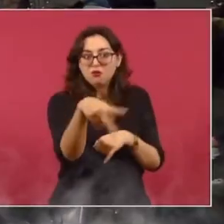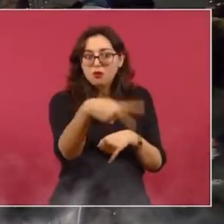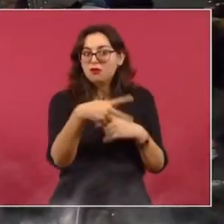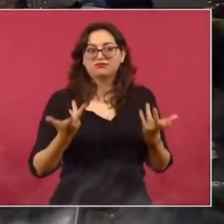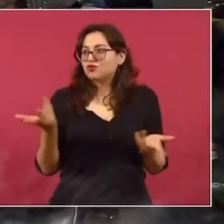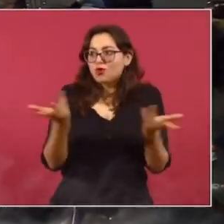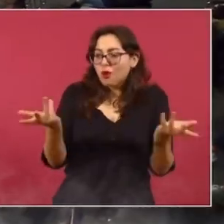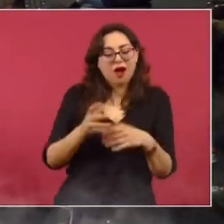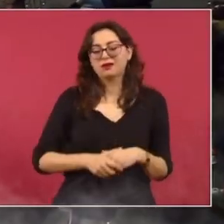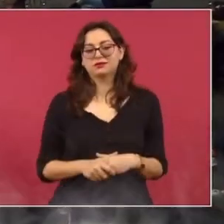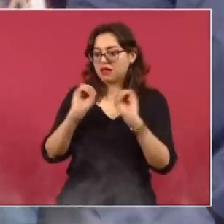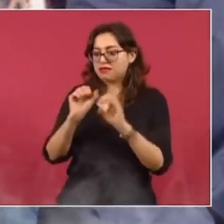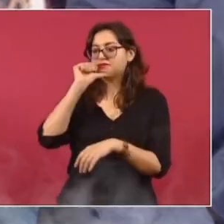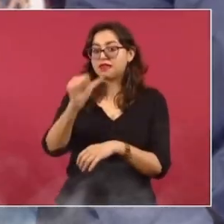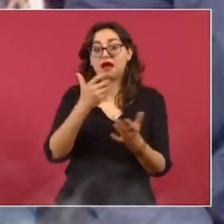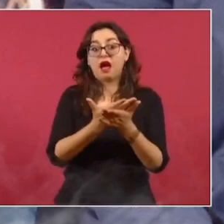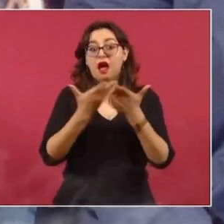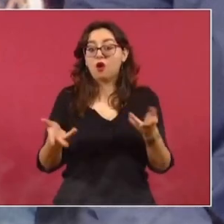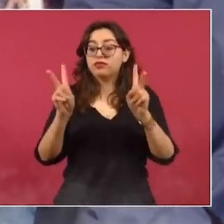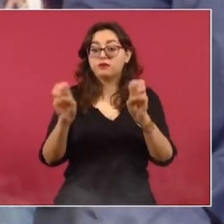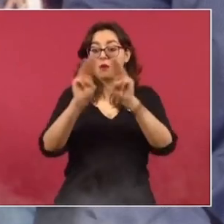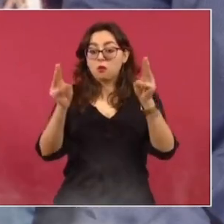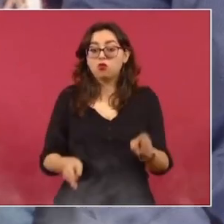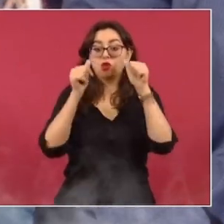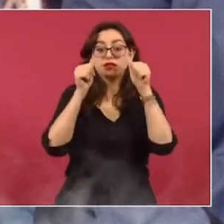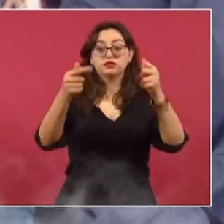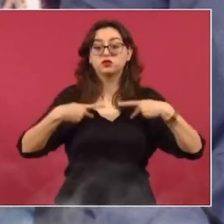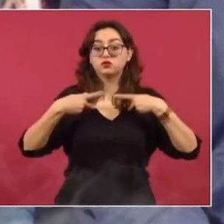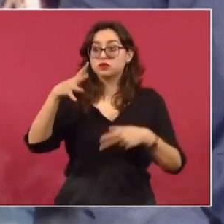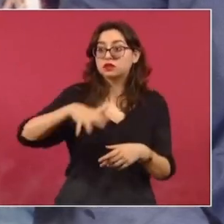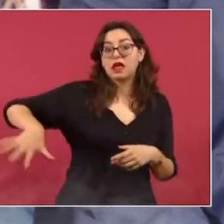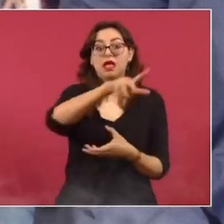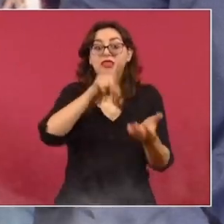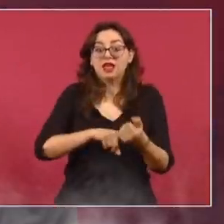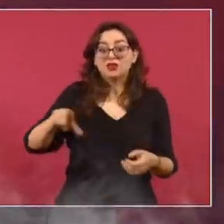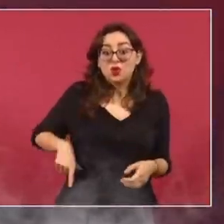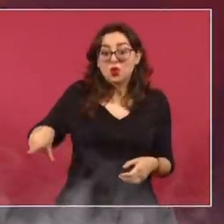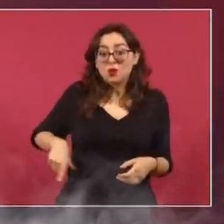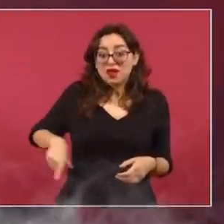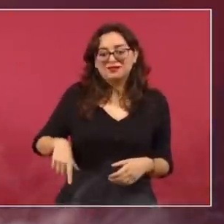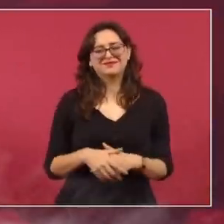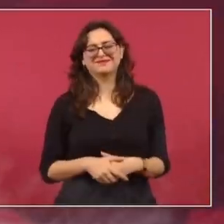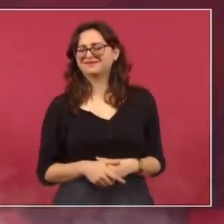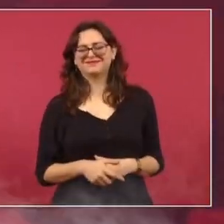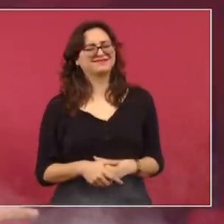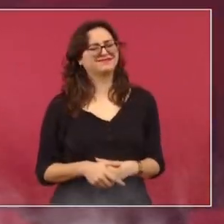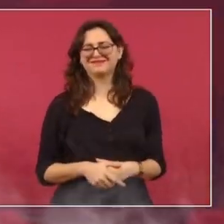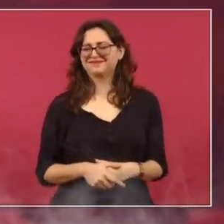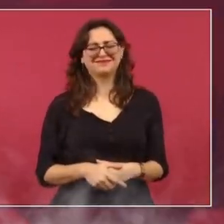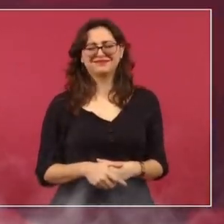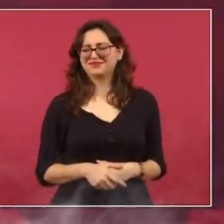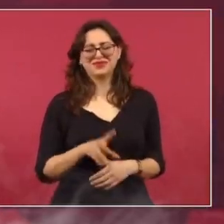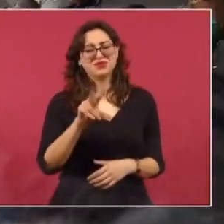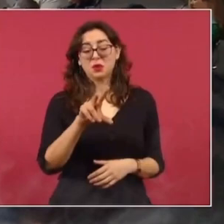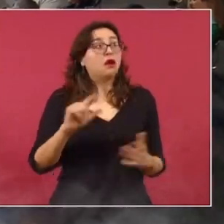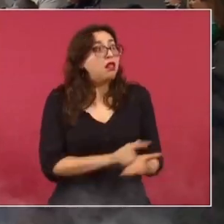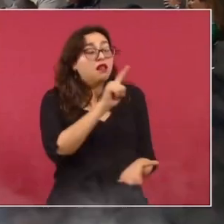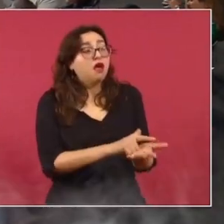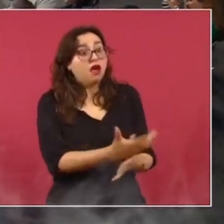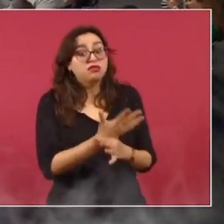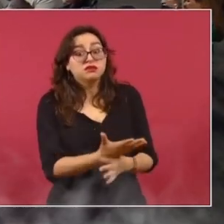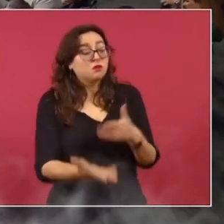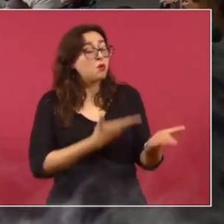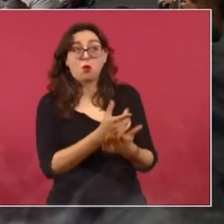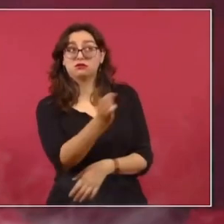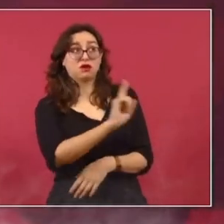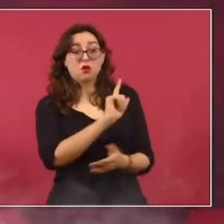hay una intromisión... Pero se gana muchísimo. ...los de atención ciudadana van a estar dentro de oficinas gubernamentales. No, es una propuesta que se... Está en la ley, Sí,